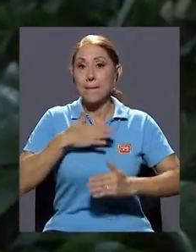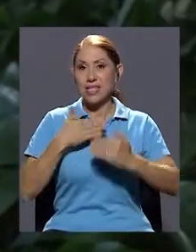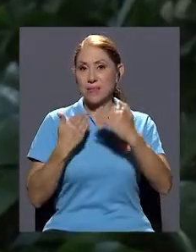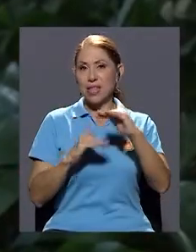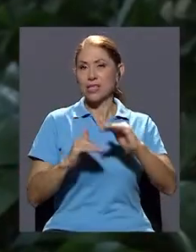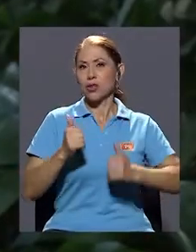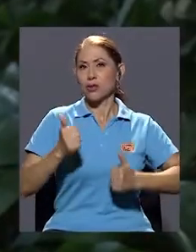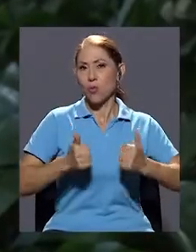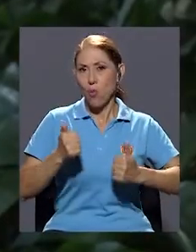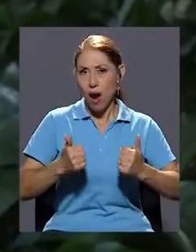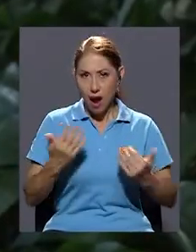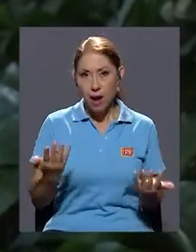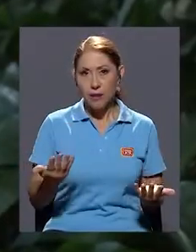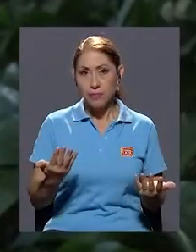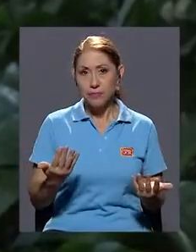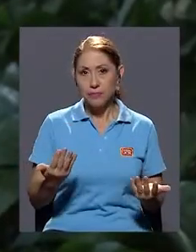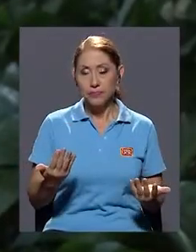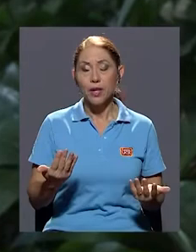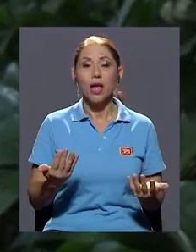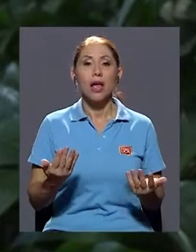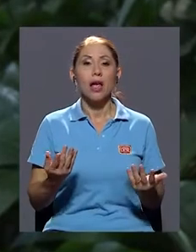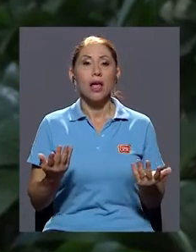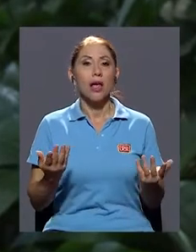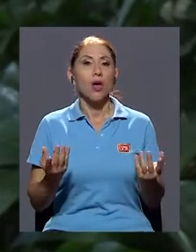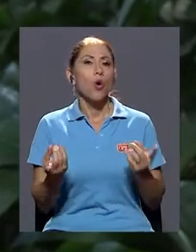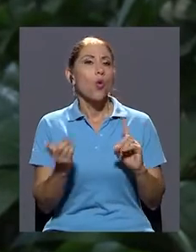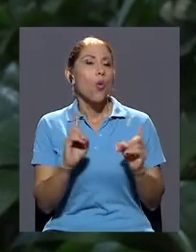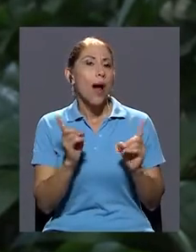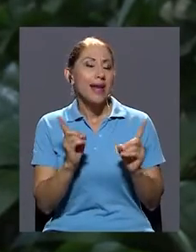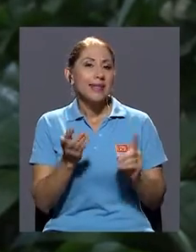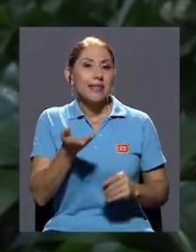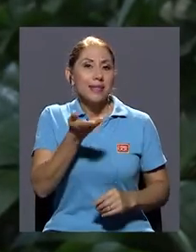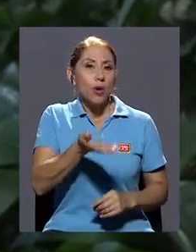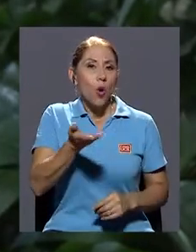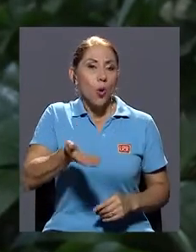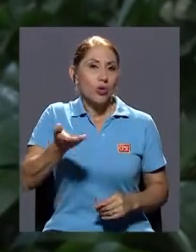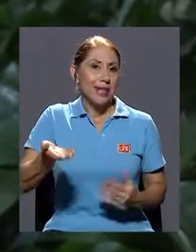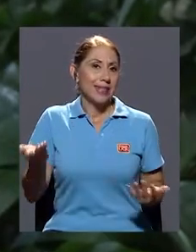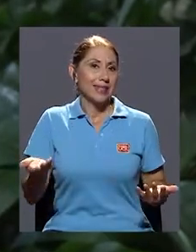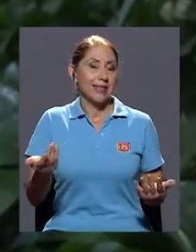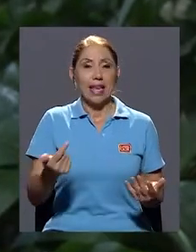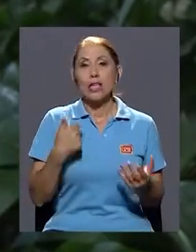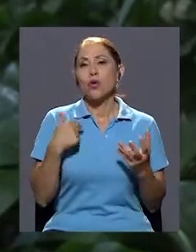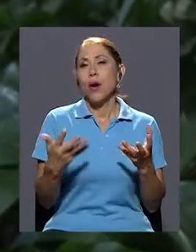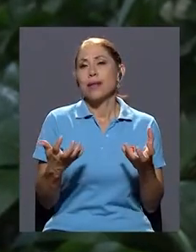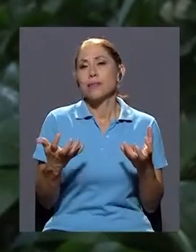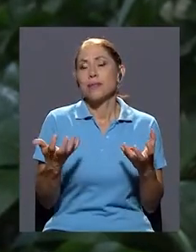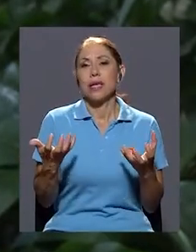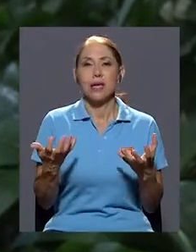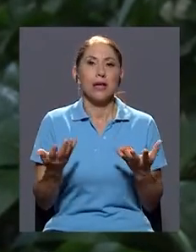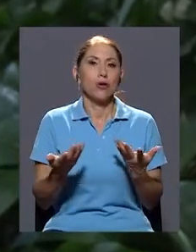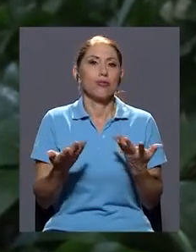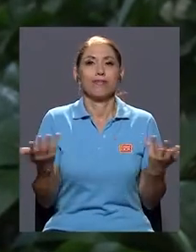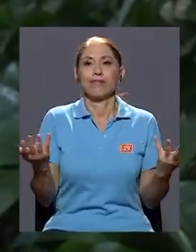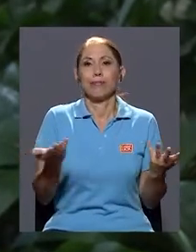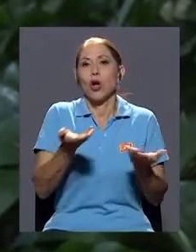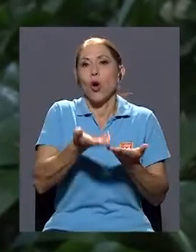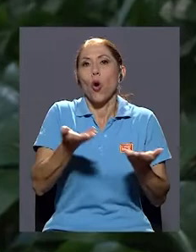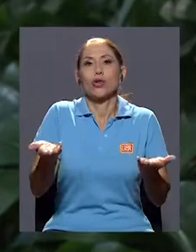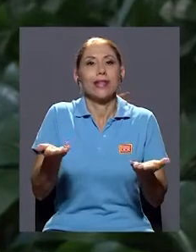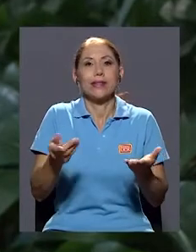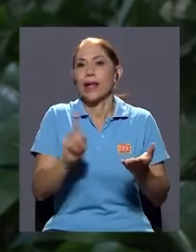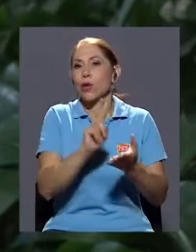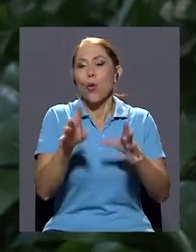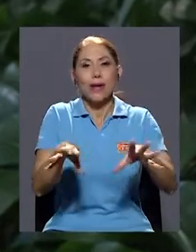cuáles son mis limitaciones, por ejemplo, cuáles son las cosas a las que yo aspiro, las cosas que quiero, las que